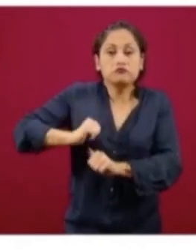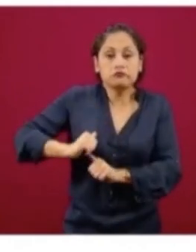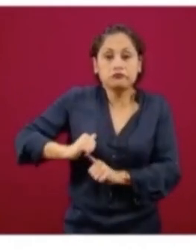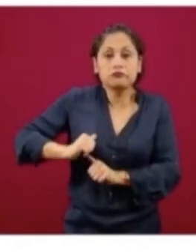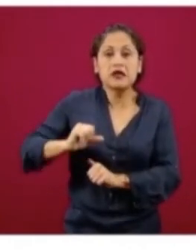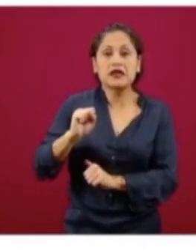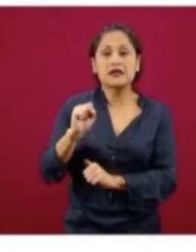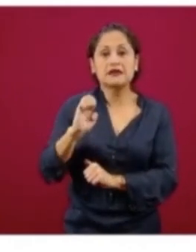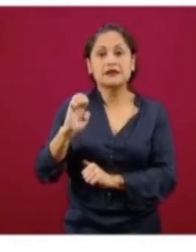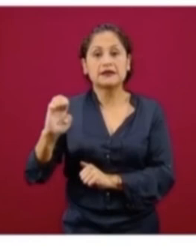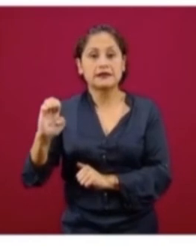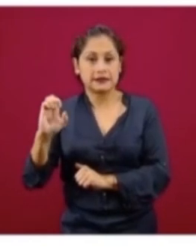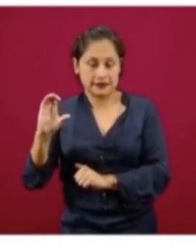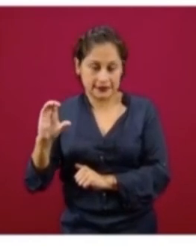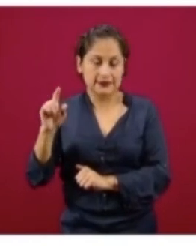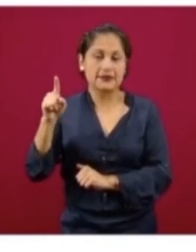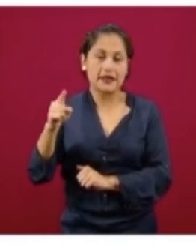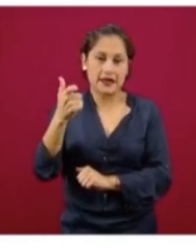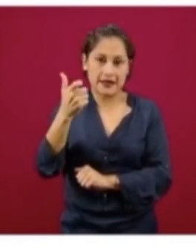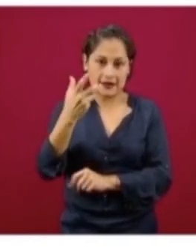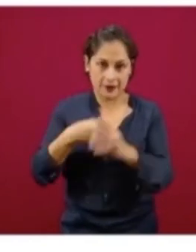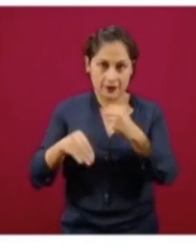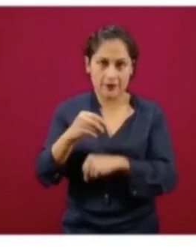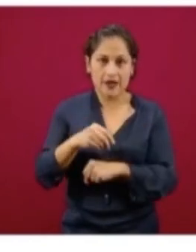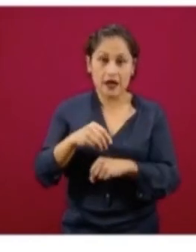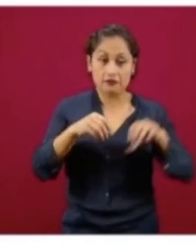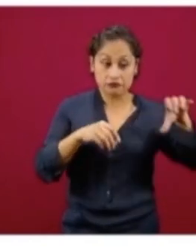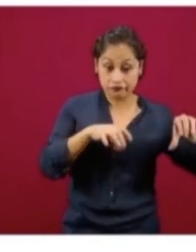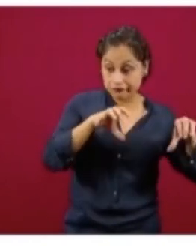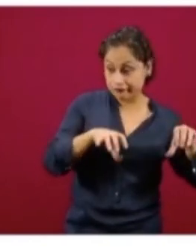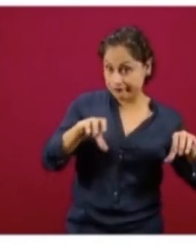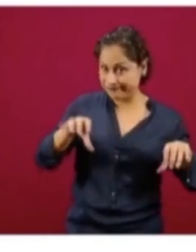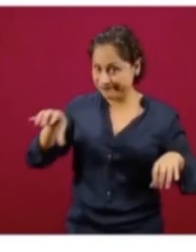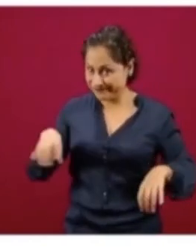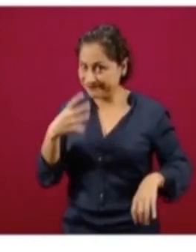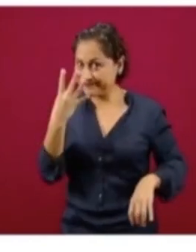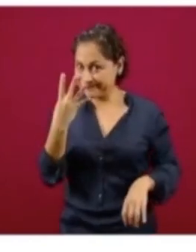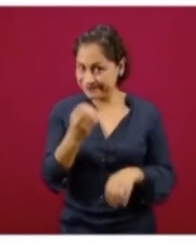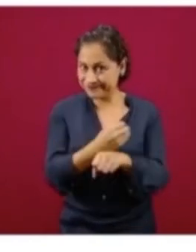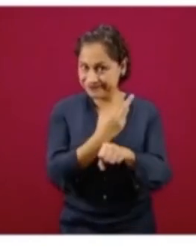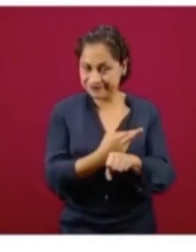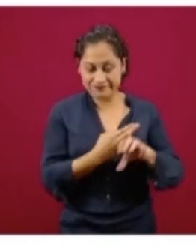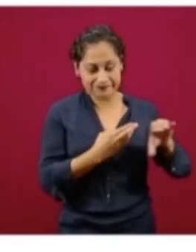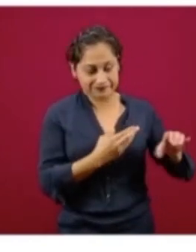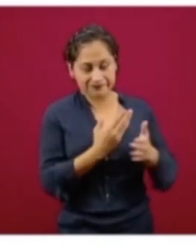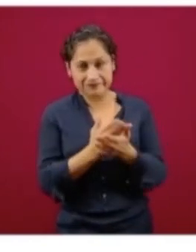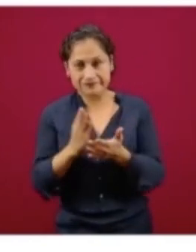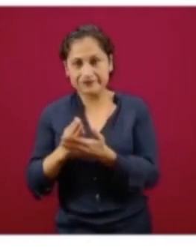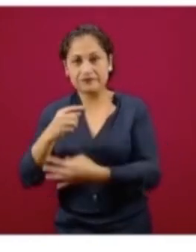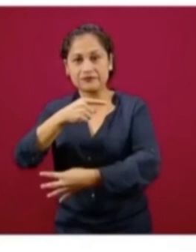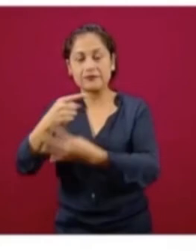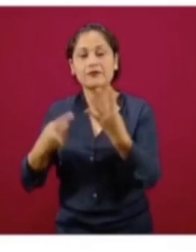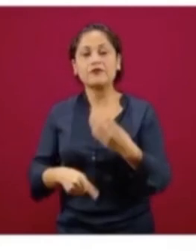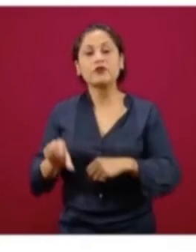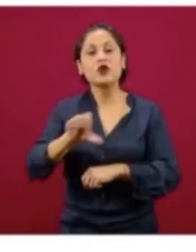Economía, cuatro dependencias. En el caso de, igual, crédito a la palabra,